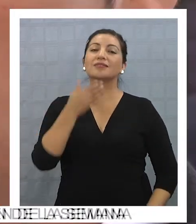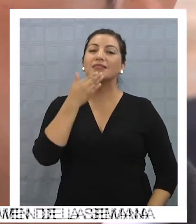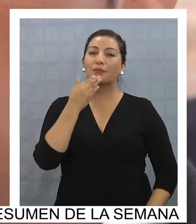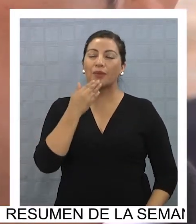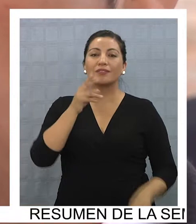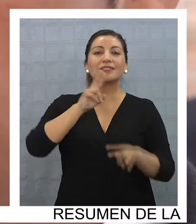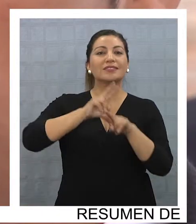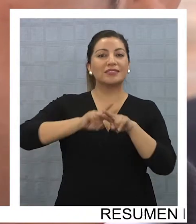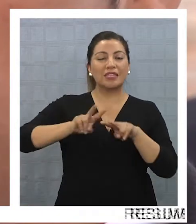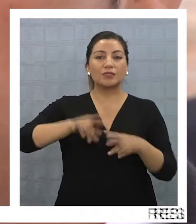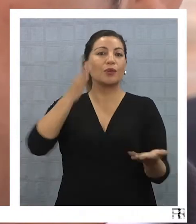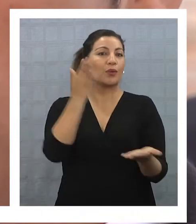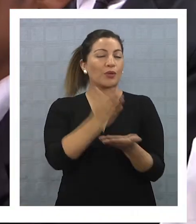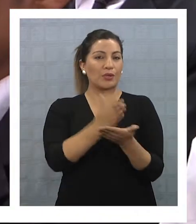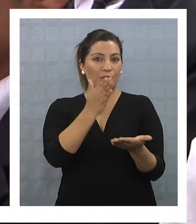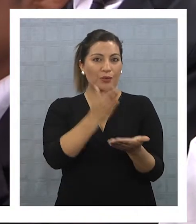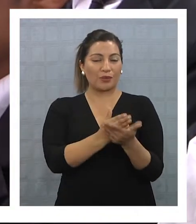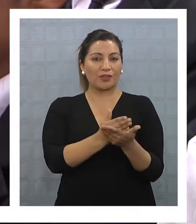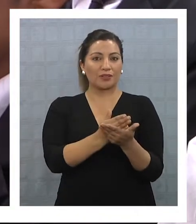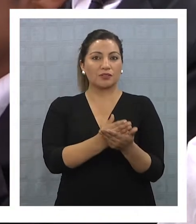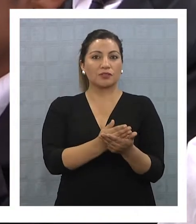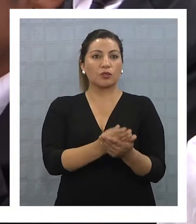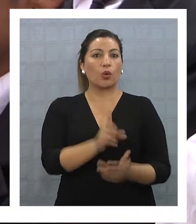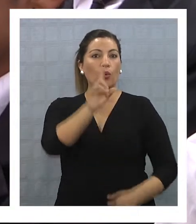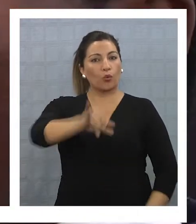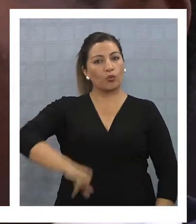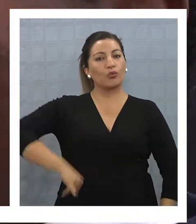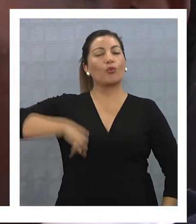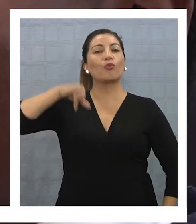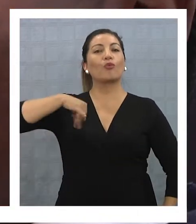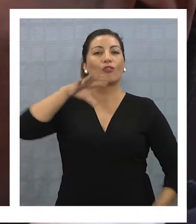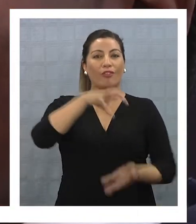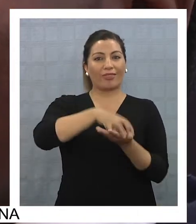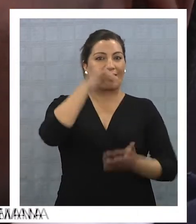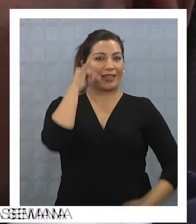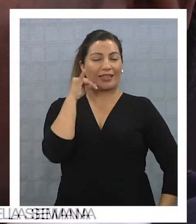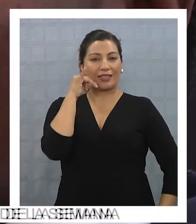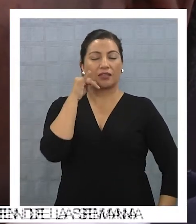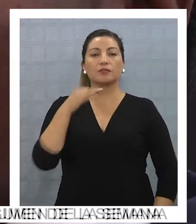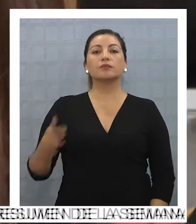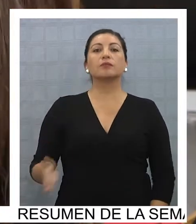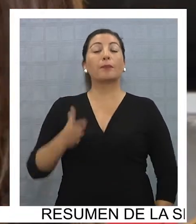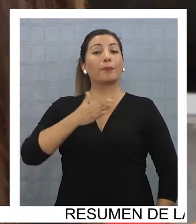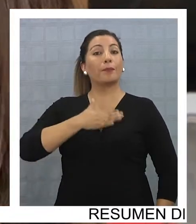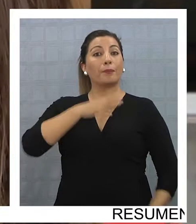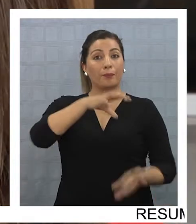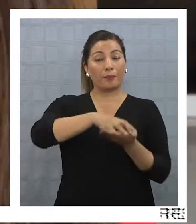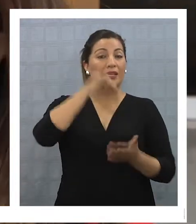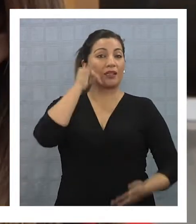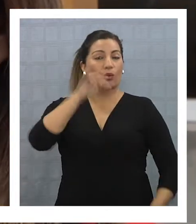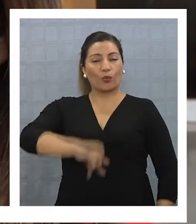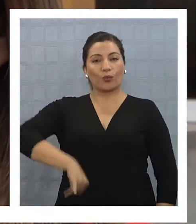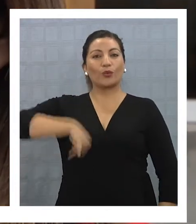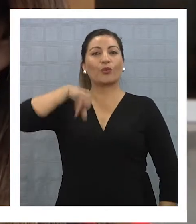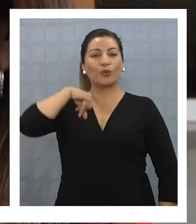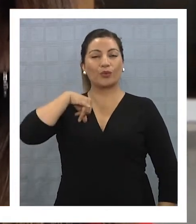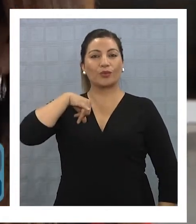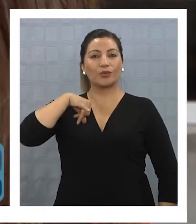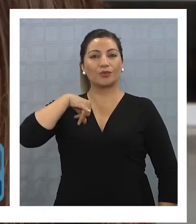es que haya sido implementada en un colegio que es un orgullo de la región. Es un orgullo para nuestra región